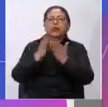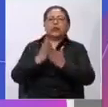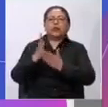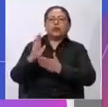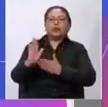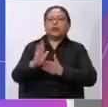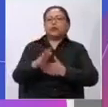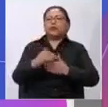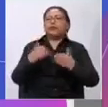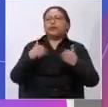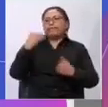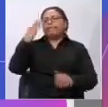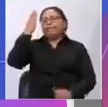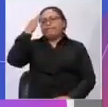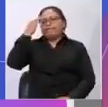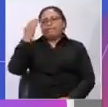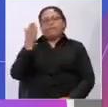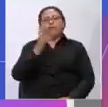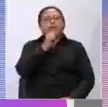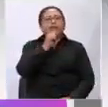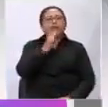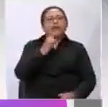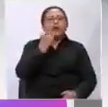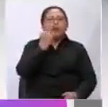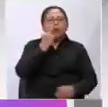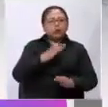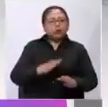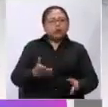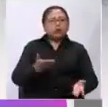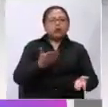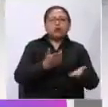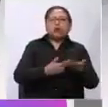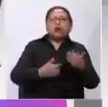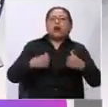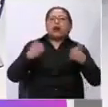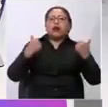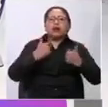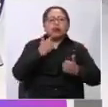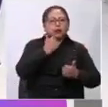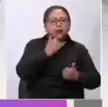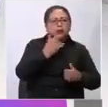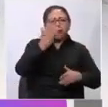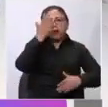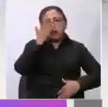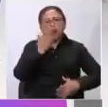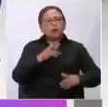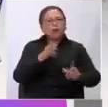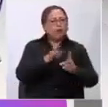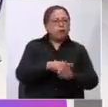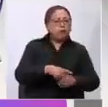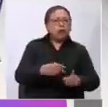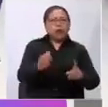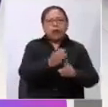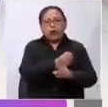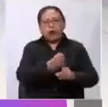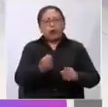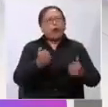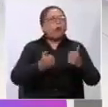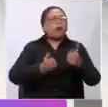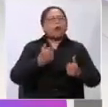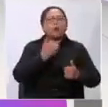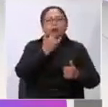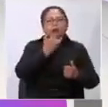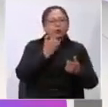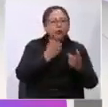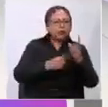educativas podían generar un diálogo con la niña, niño o adolescente que podía haber sufrido violencia en su casa y generarle así